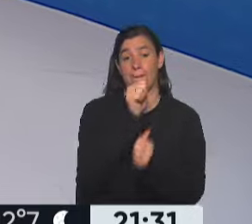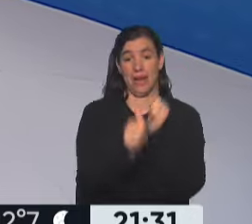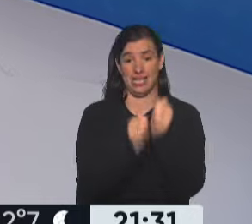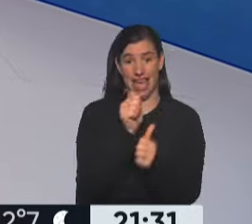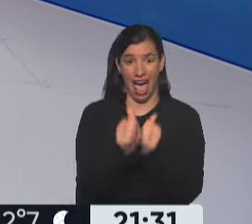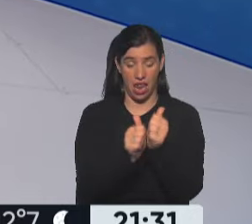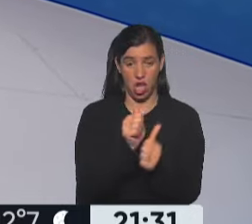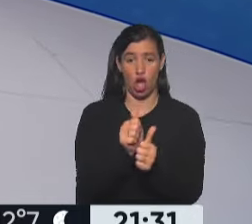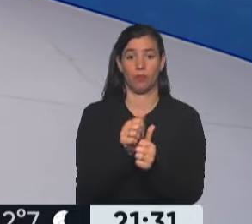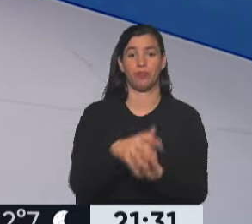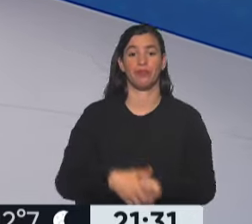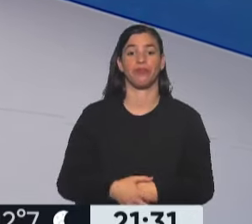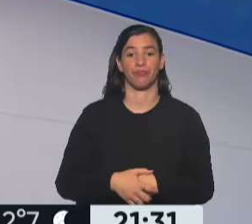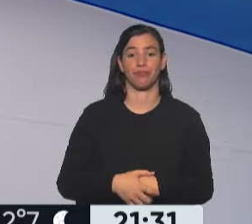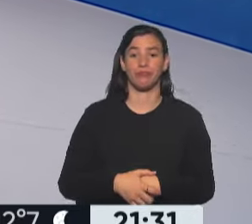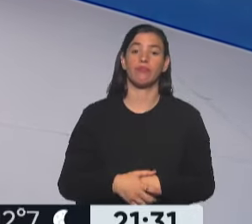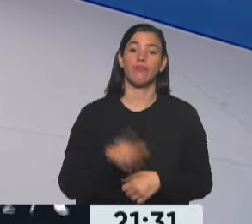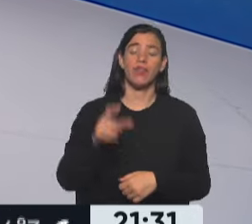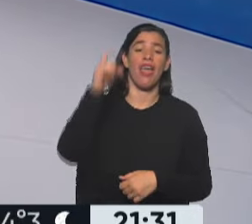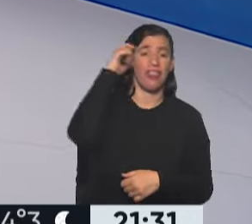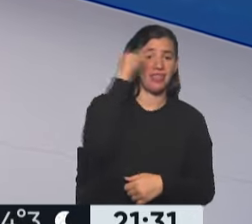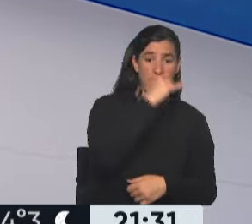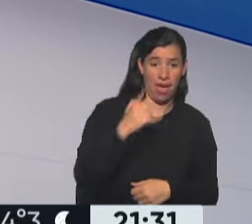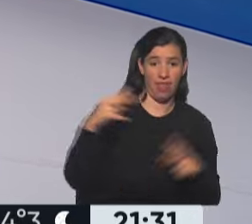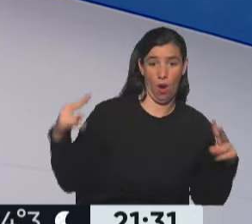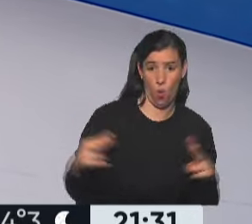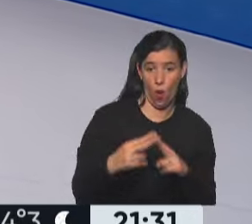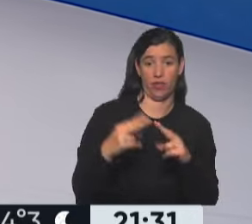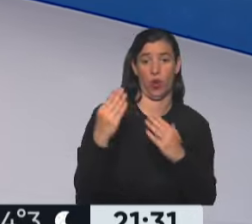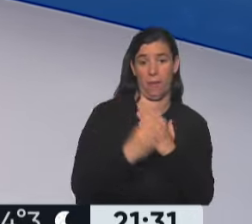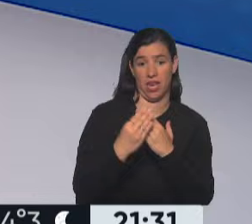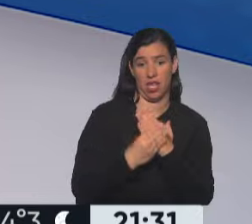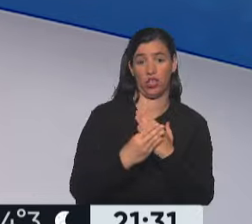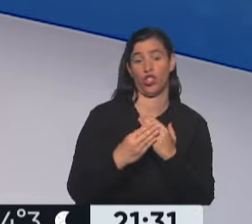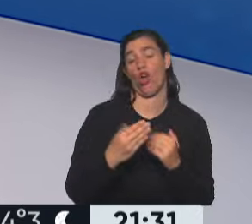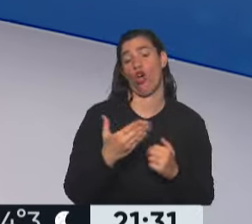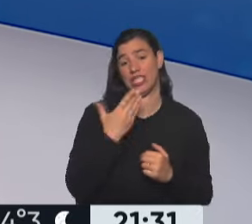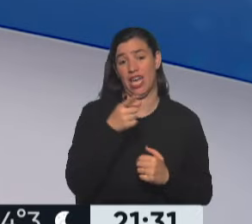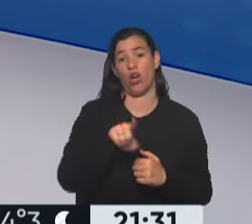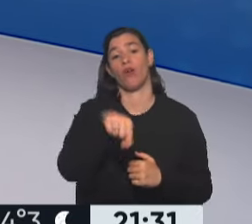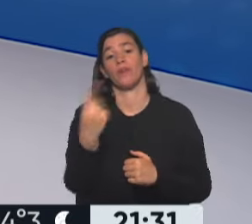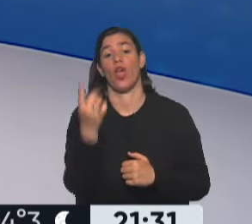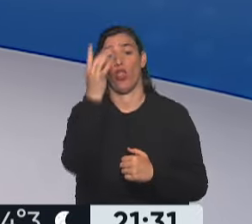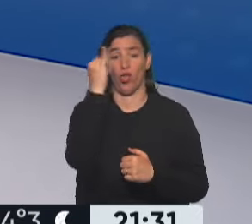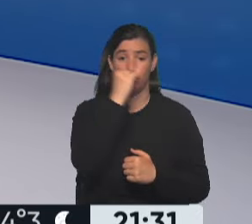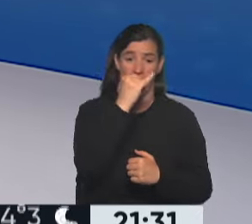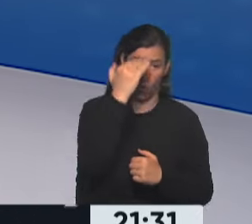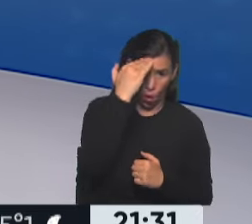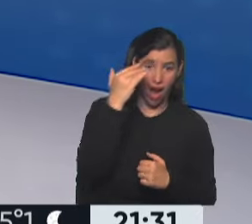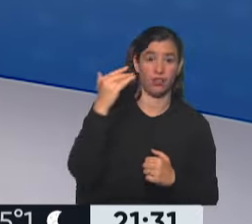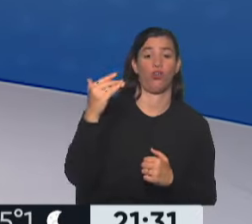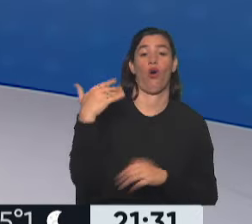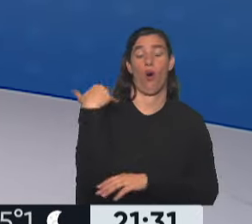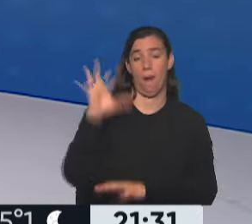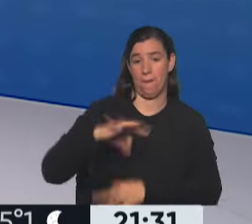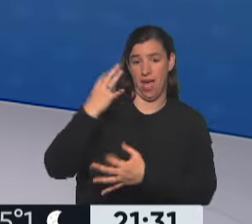con el primer ministro, 12.15 recibe el premio del Instituto Liberal y a las 15 saludo con el presidente Chekov. Bien, el martes 25 de junio el